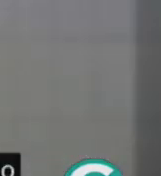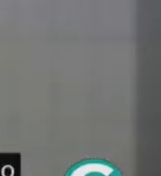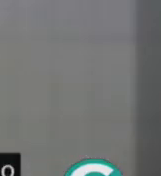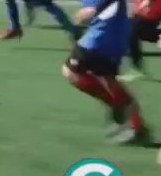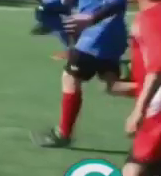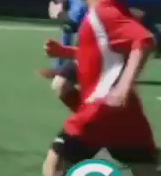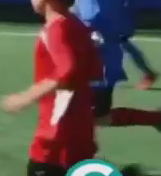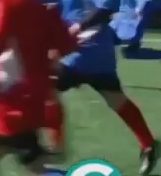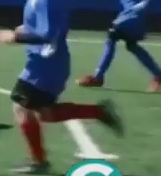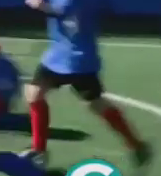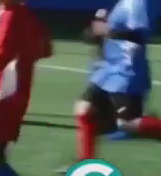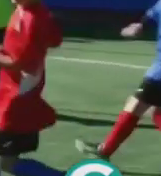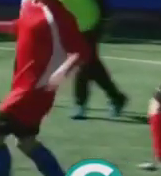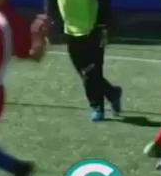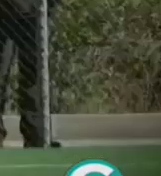emociona demasiado.